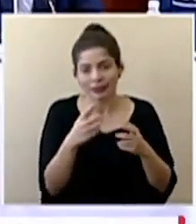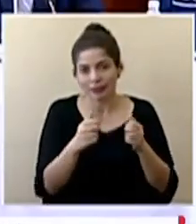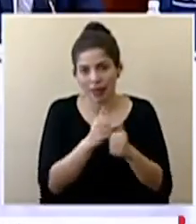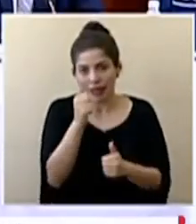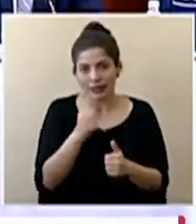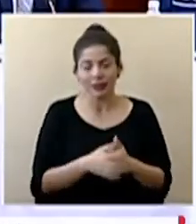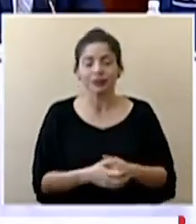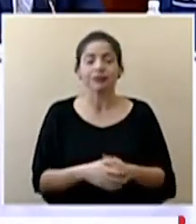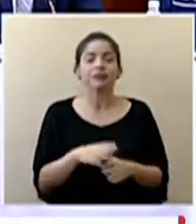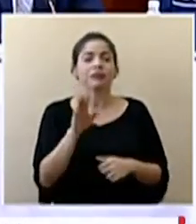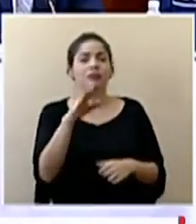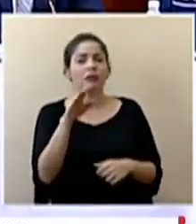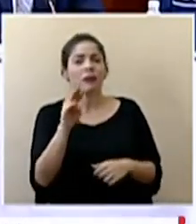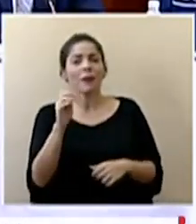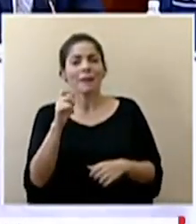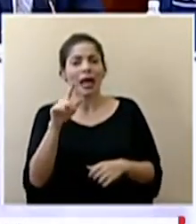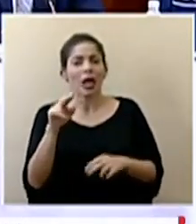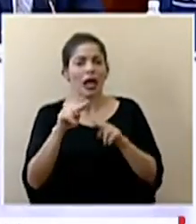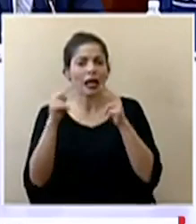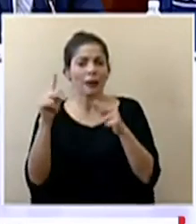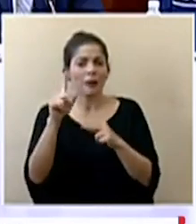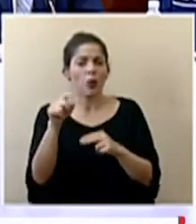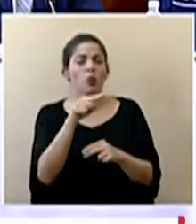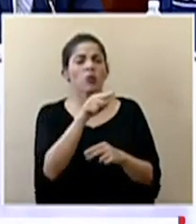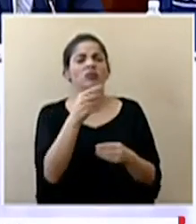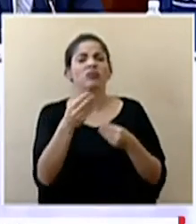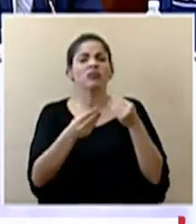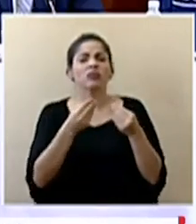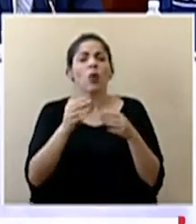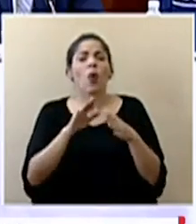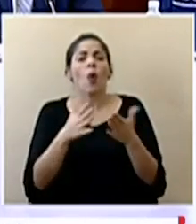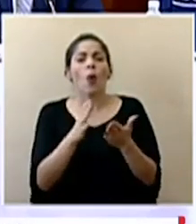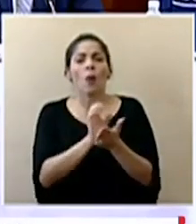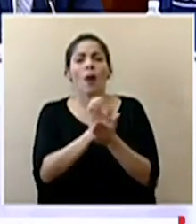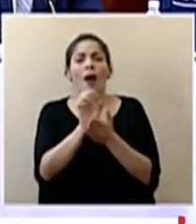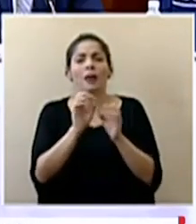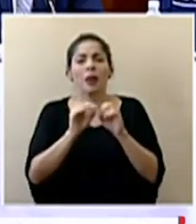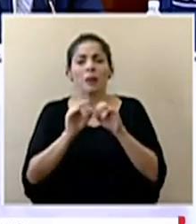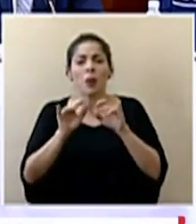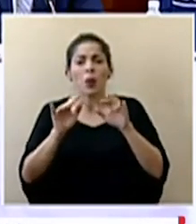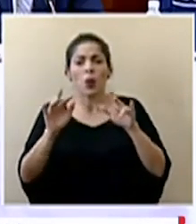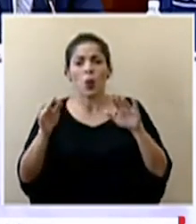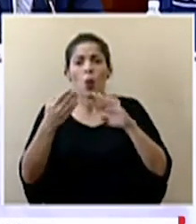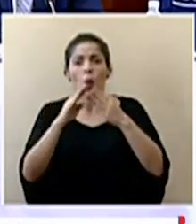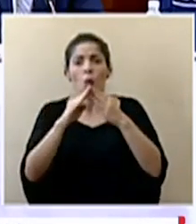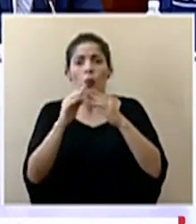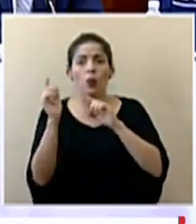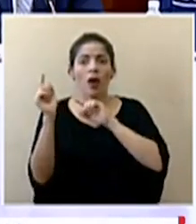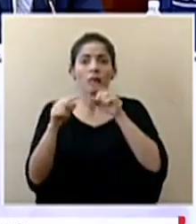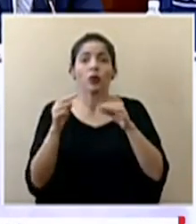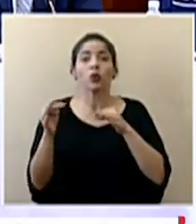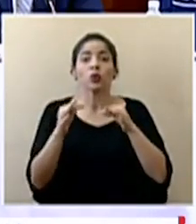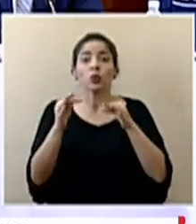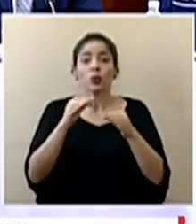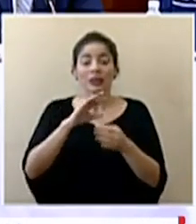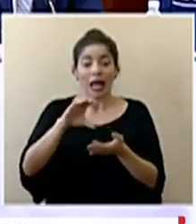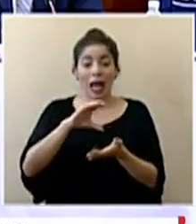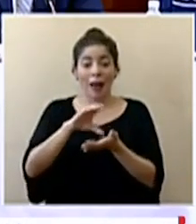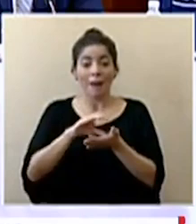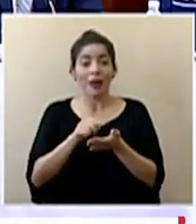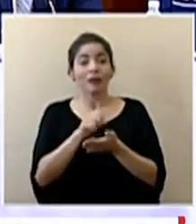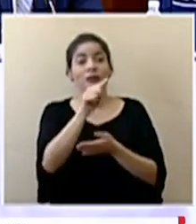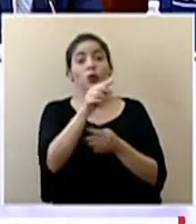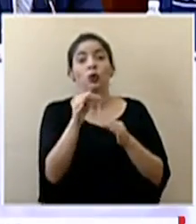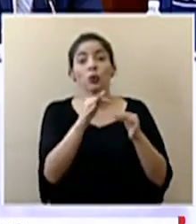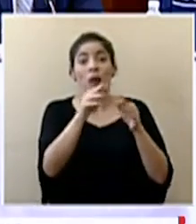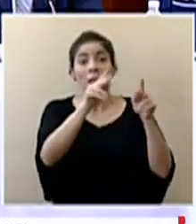Michael Nación consulta ¿qué medidas se toman para evitar eventuales brotes en comunidades a las que están llegando turistas del Valle Central? Muchas personas de